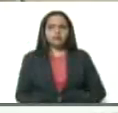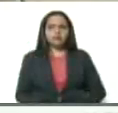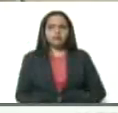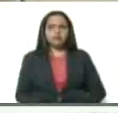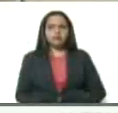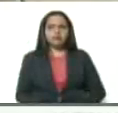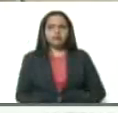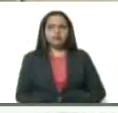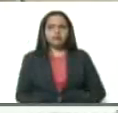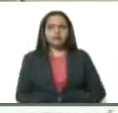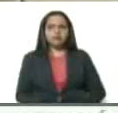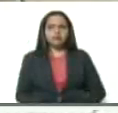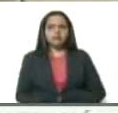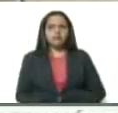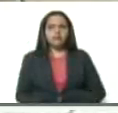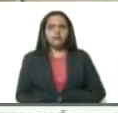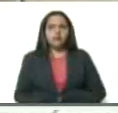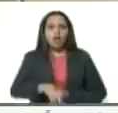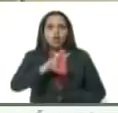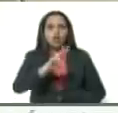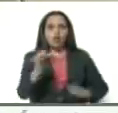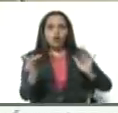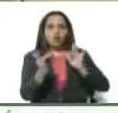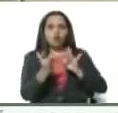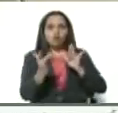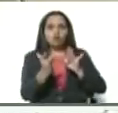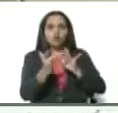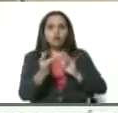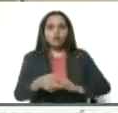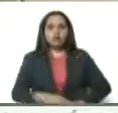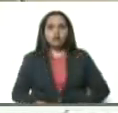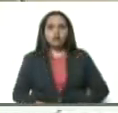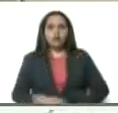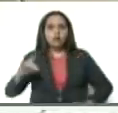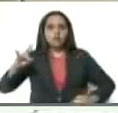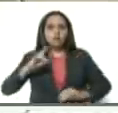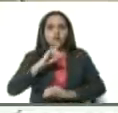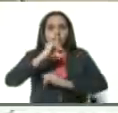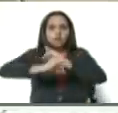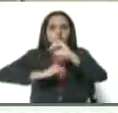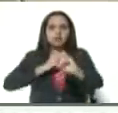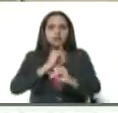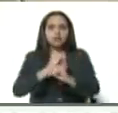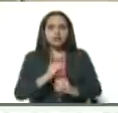Dos casos de contacto con casos importados.